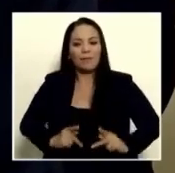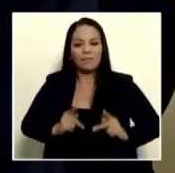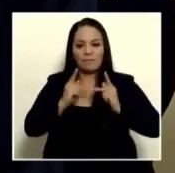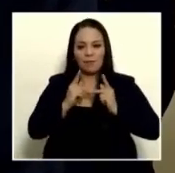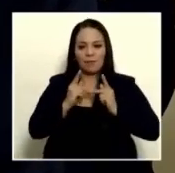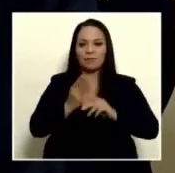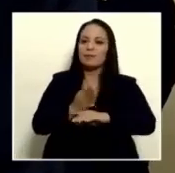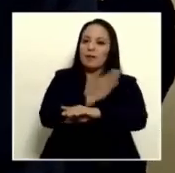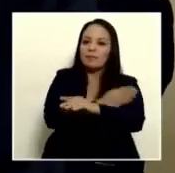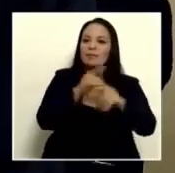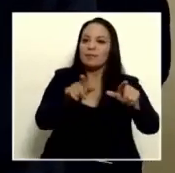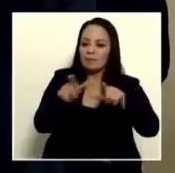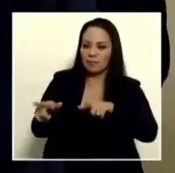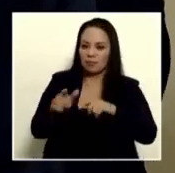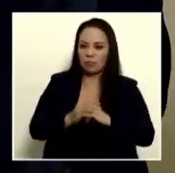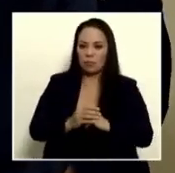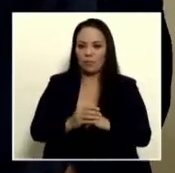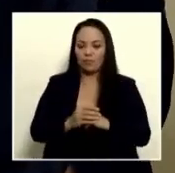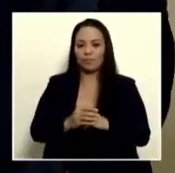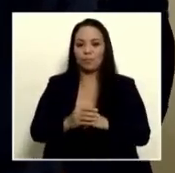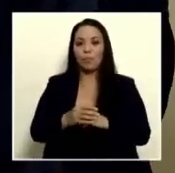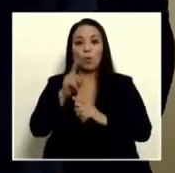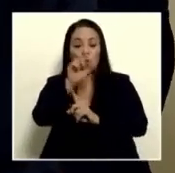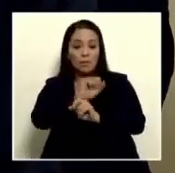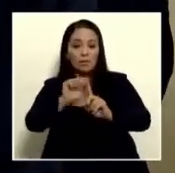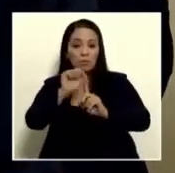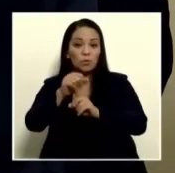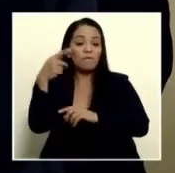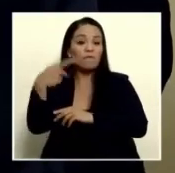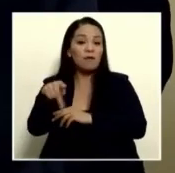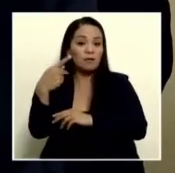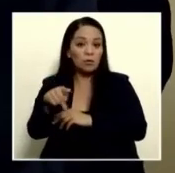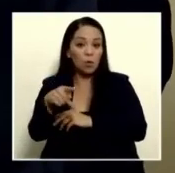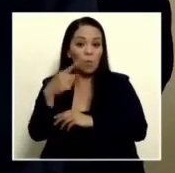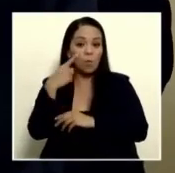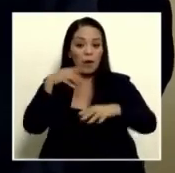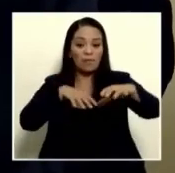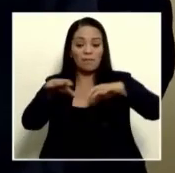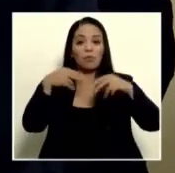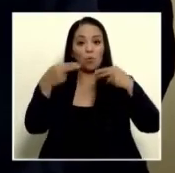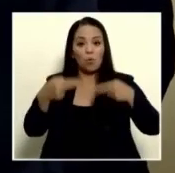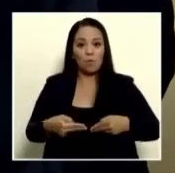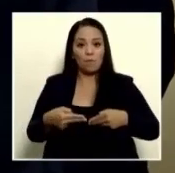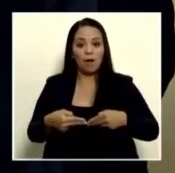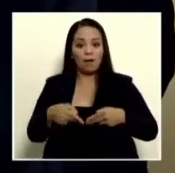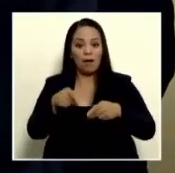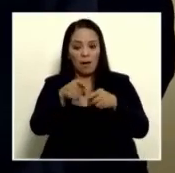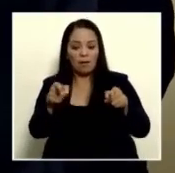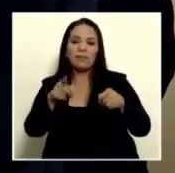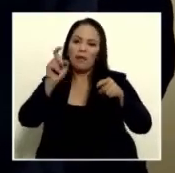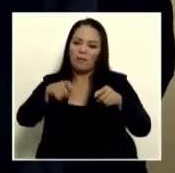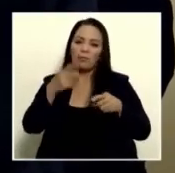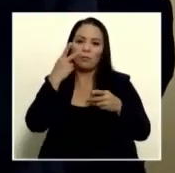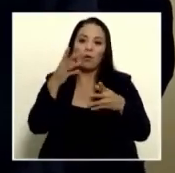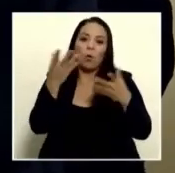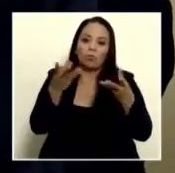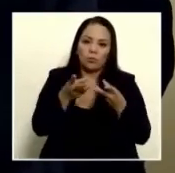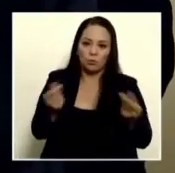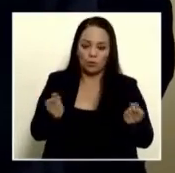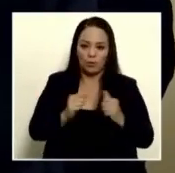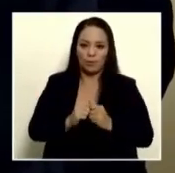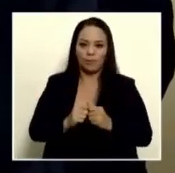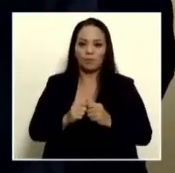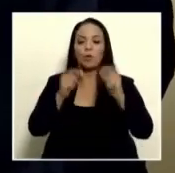de que una situación que se constituye un riesgo generado por la actividad humana se materialice. Es por eso que el Cuerpo de